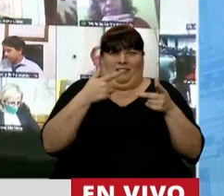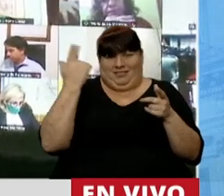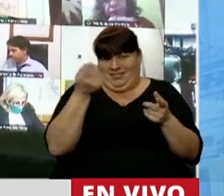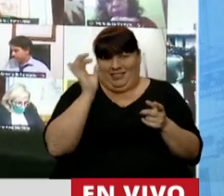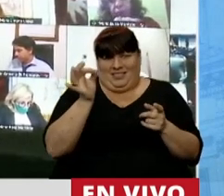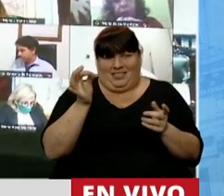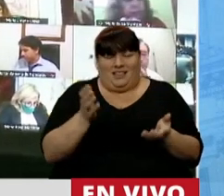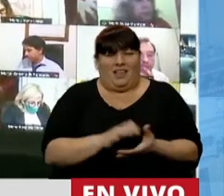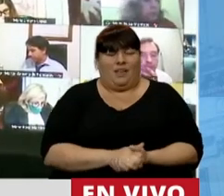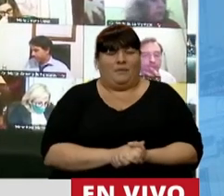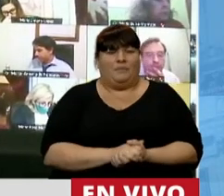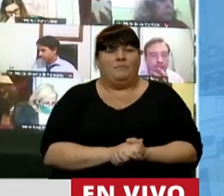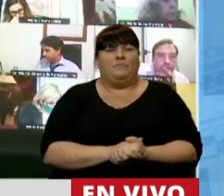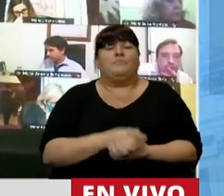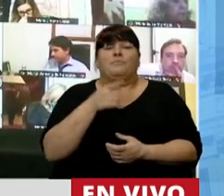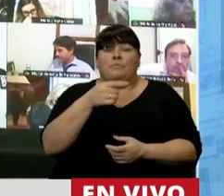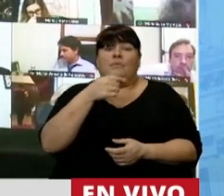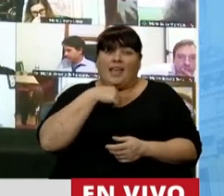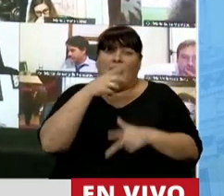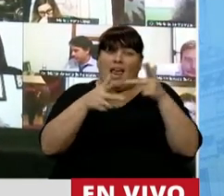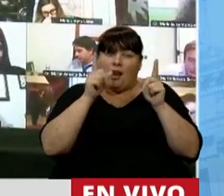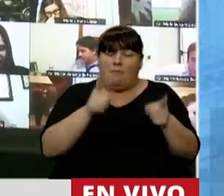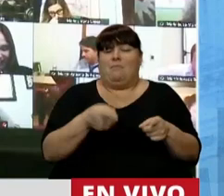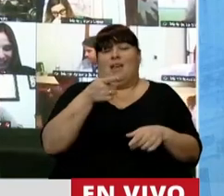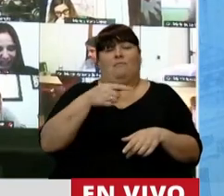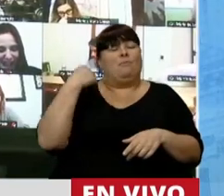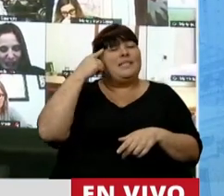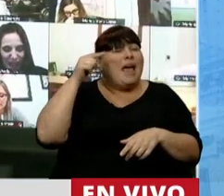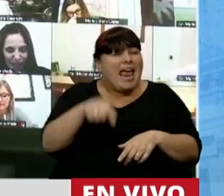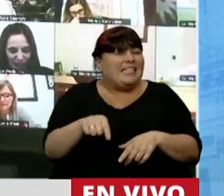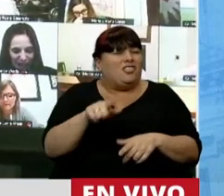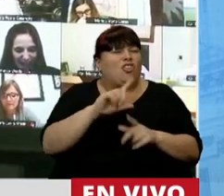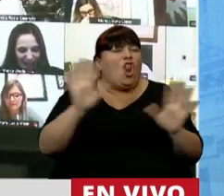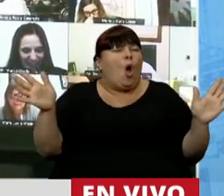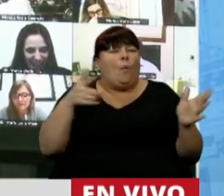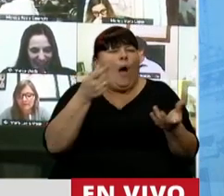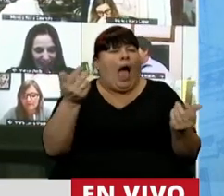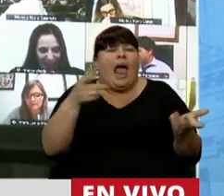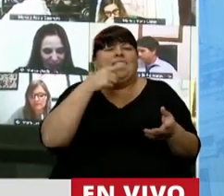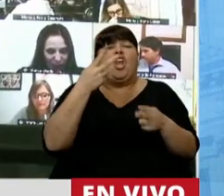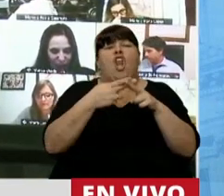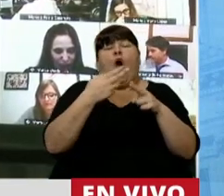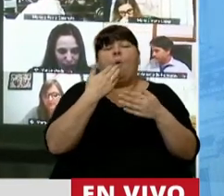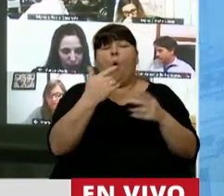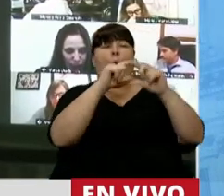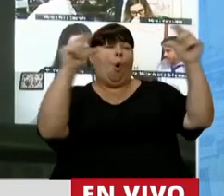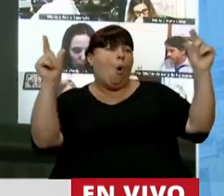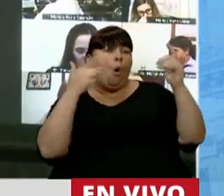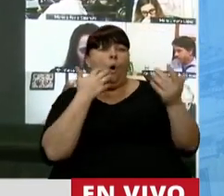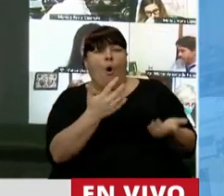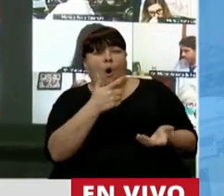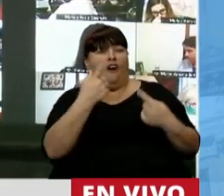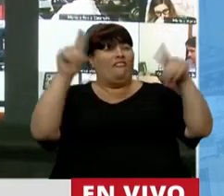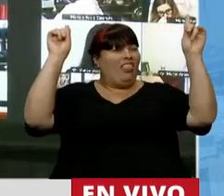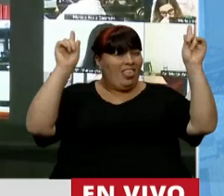conocido. Y eso es lo que queremos venir a decirle, que creemos que esto es ineficaz, por más que tenga un nombre bonito, por más que